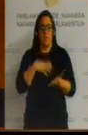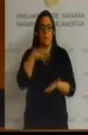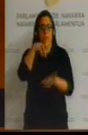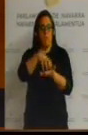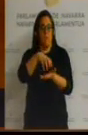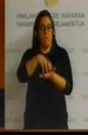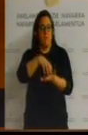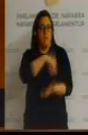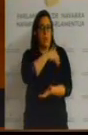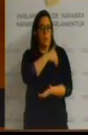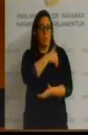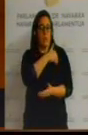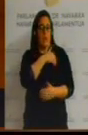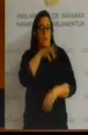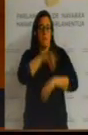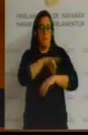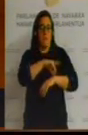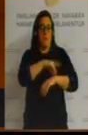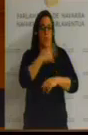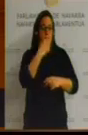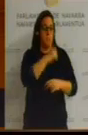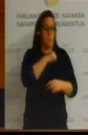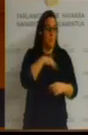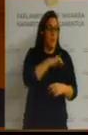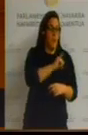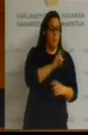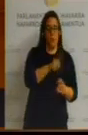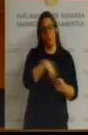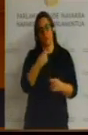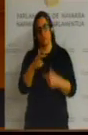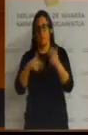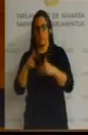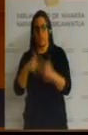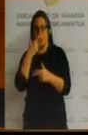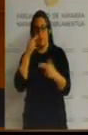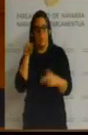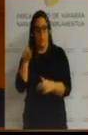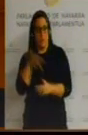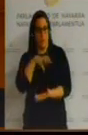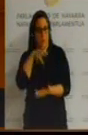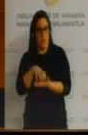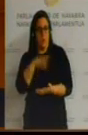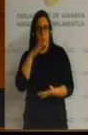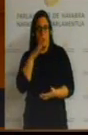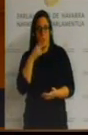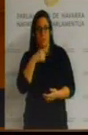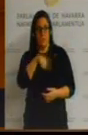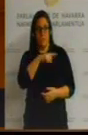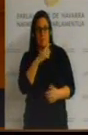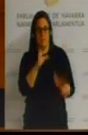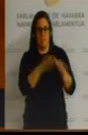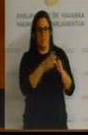como es privada, pues vamos a hacer nosotros otra que es pública. Entiendo que con esos mismos argumentos sería absurdo que el cuartipartito